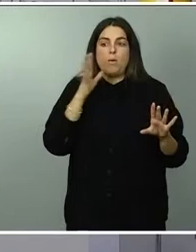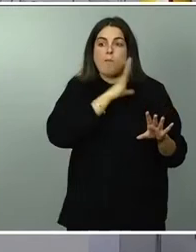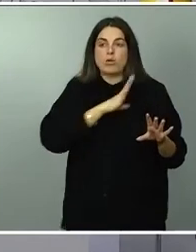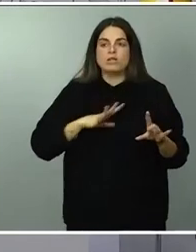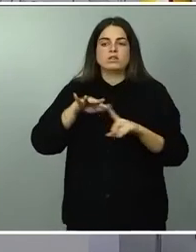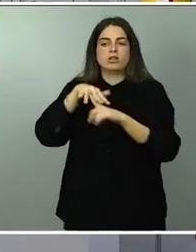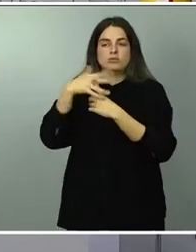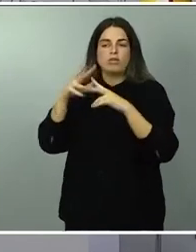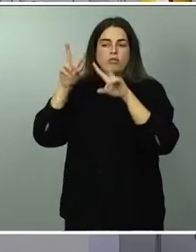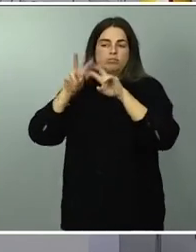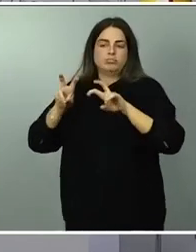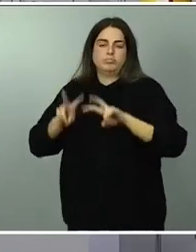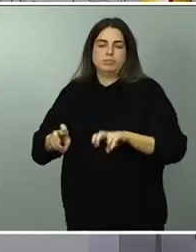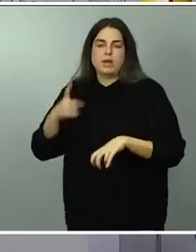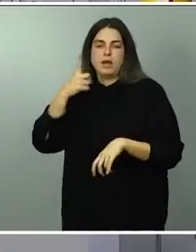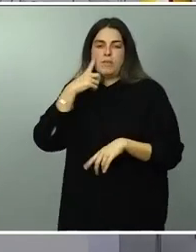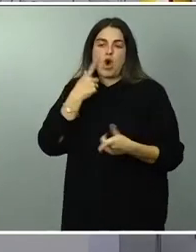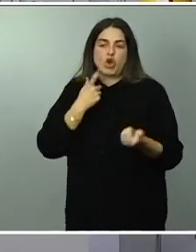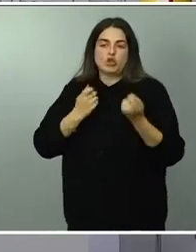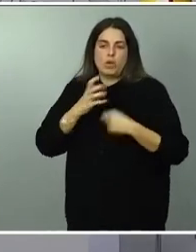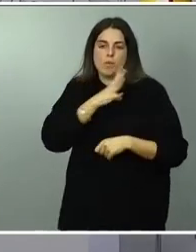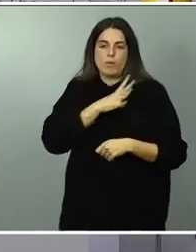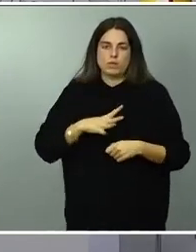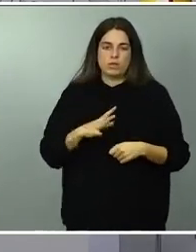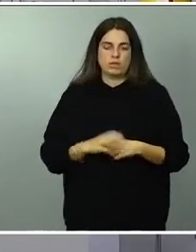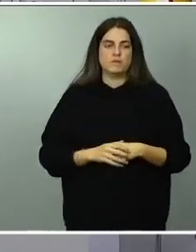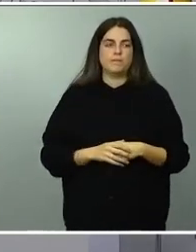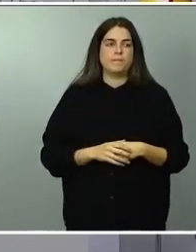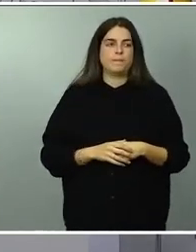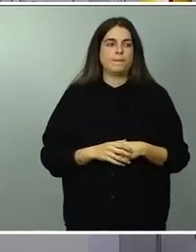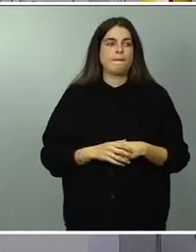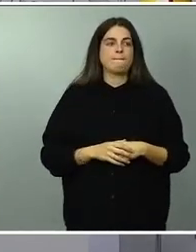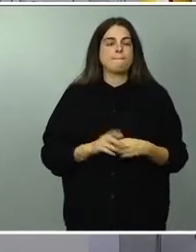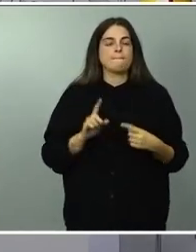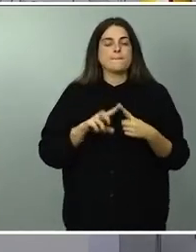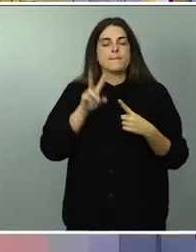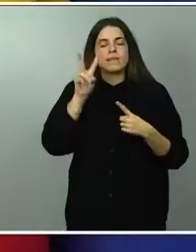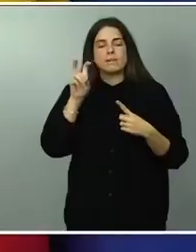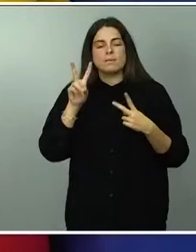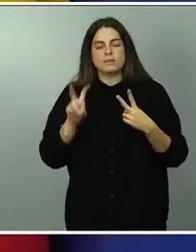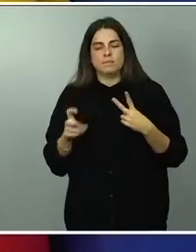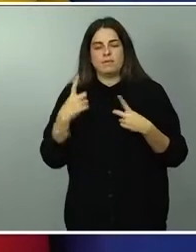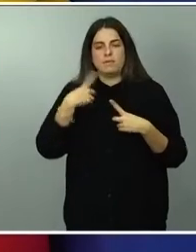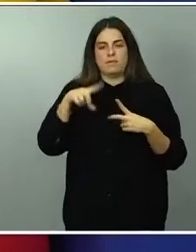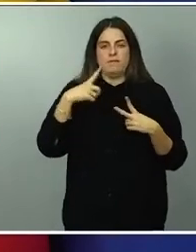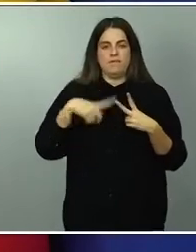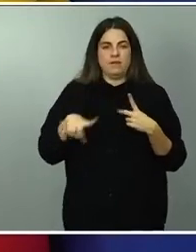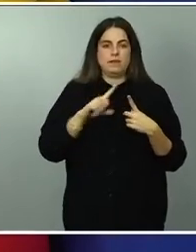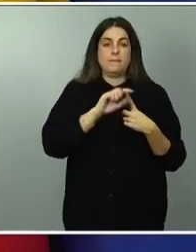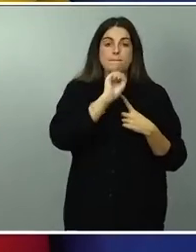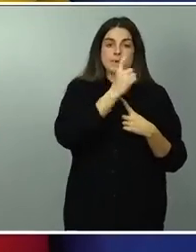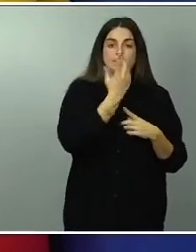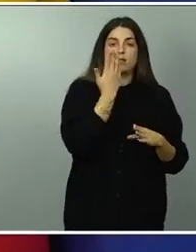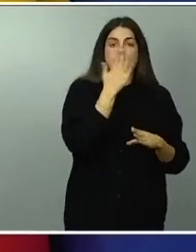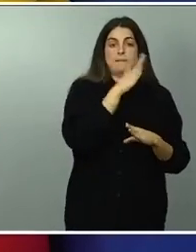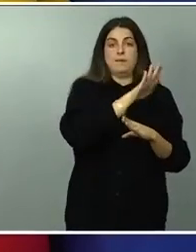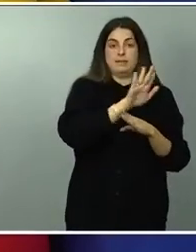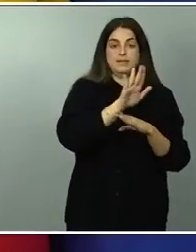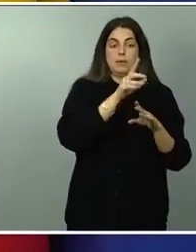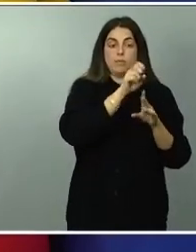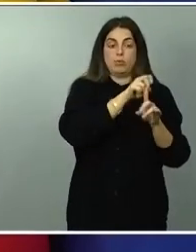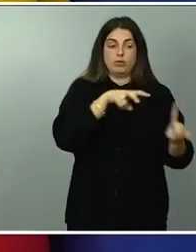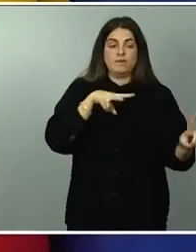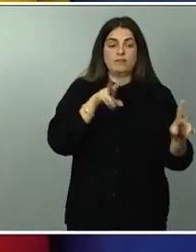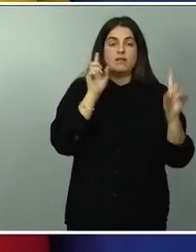son dos cuestiones distintas en primer lugar la representación desde el punto de vista educativo en nuestro país